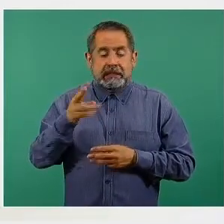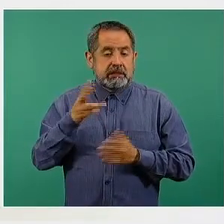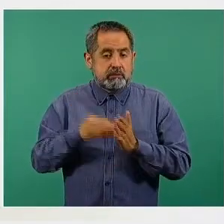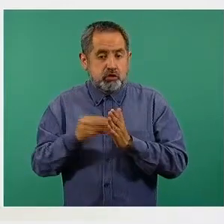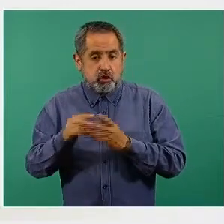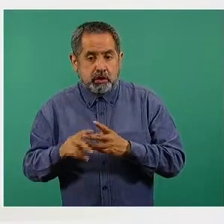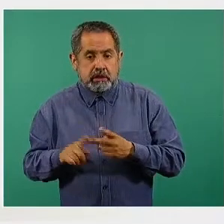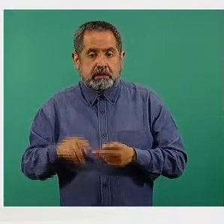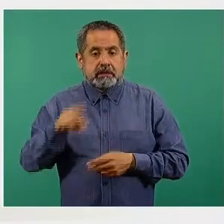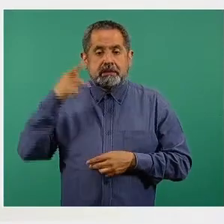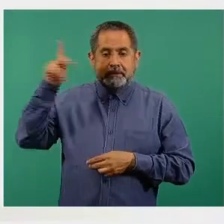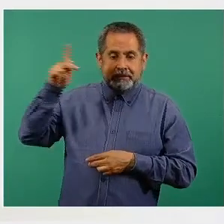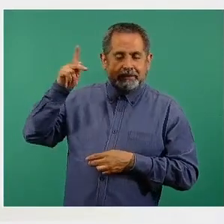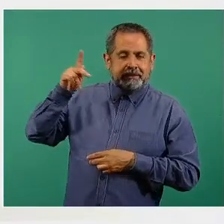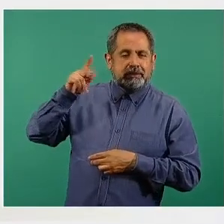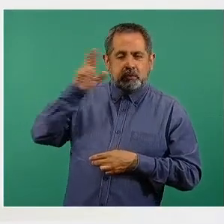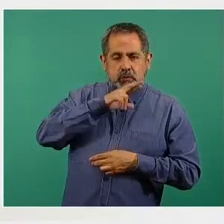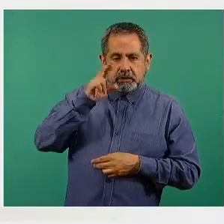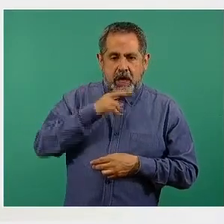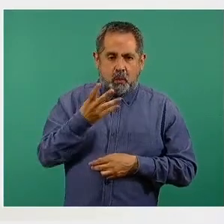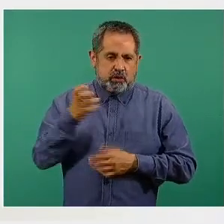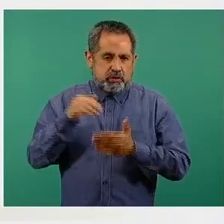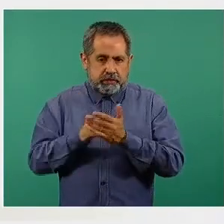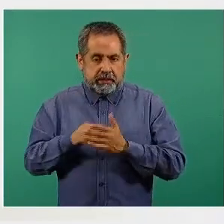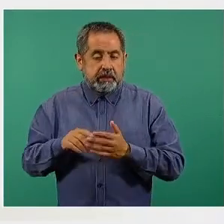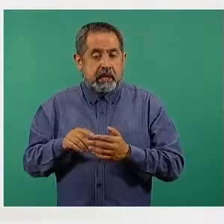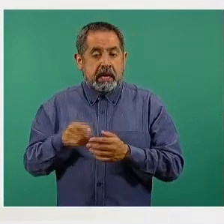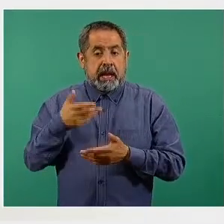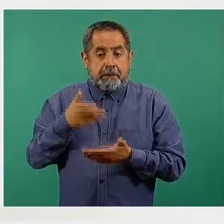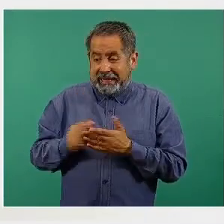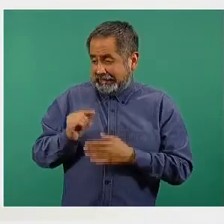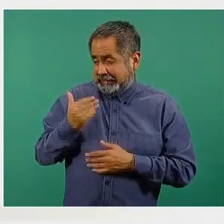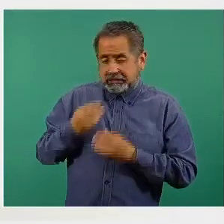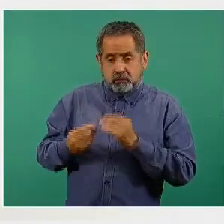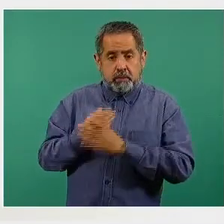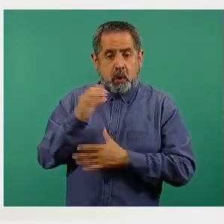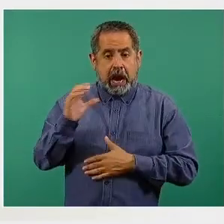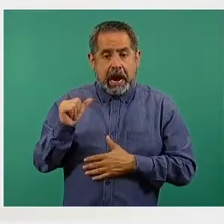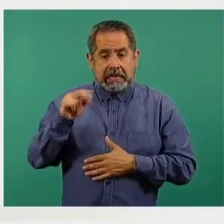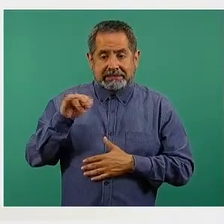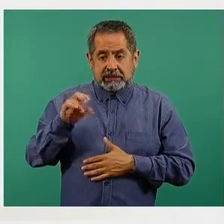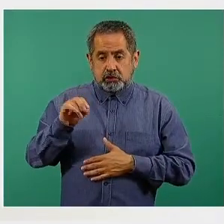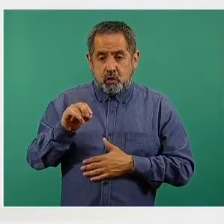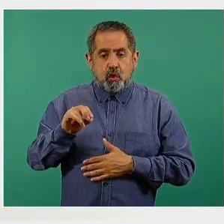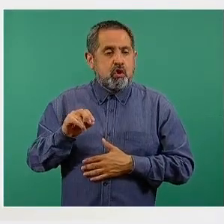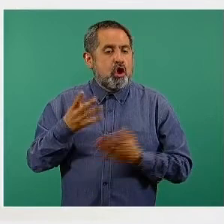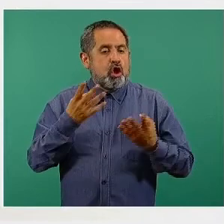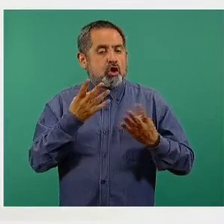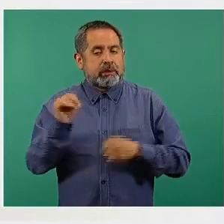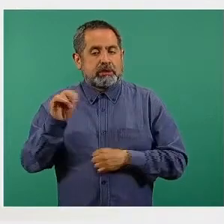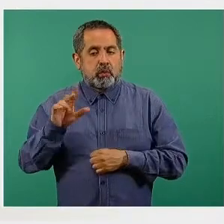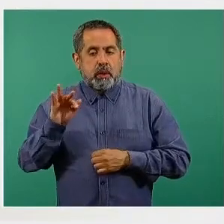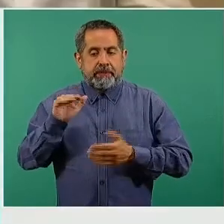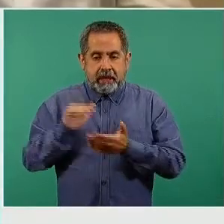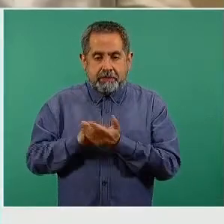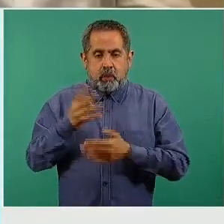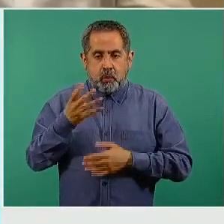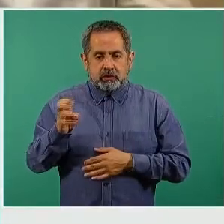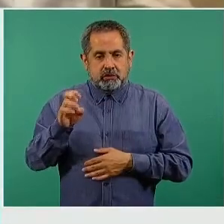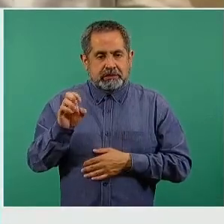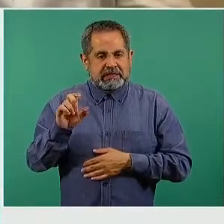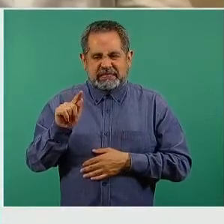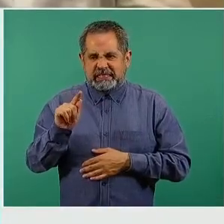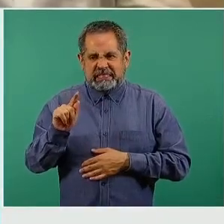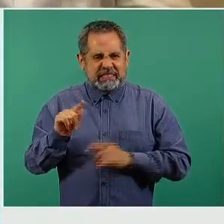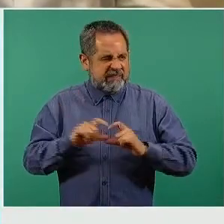cuatrocientas dosis de Sputnik V y el elemento más reciente CanSino con nuevecientas cuarenta mil cuatrocientos